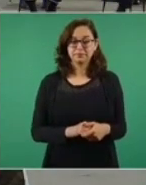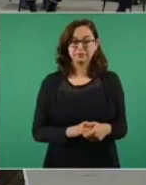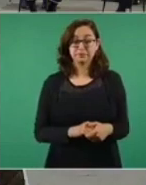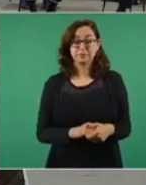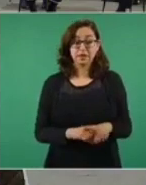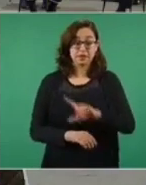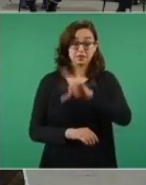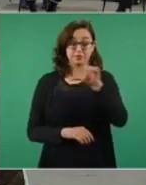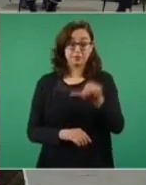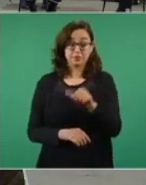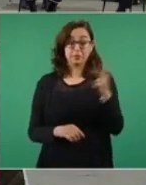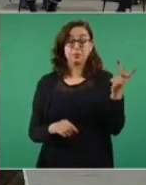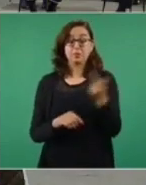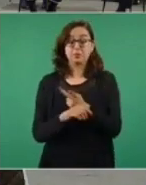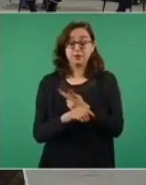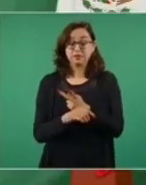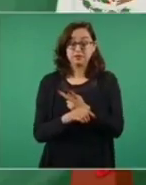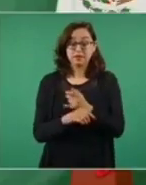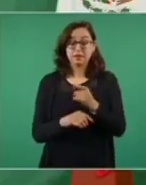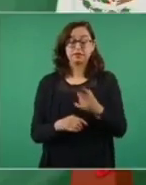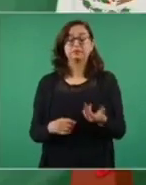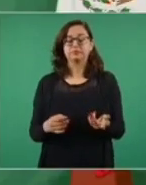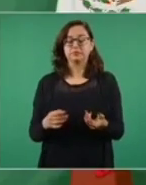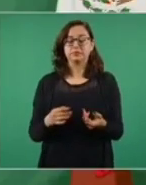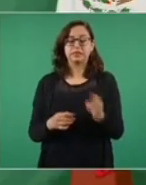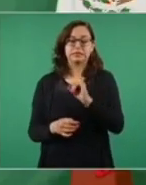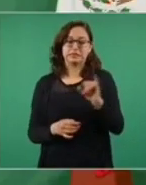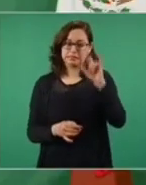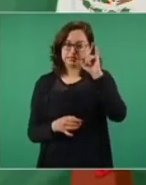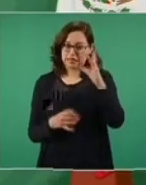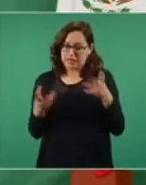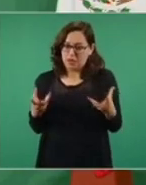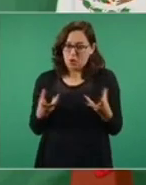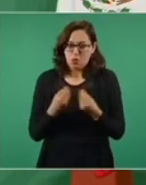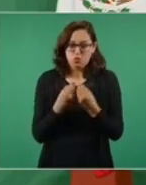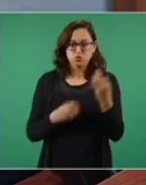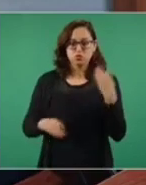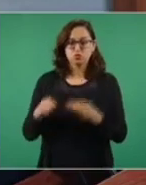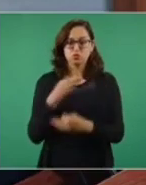provocó una terrible crisis económica y social no